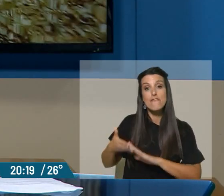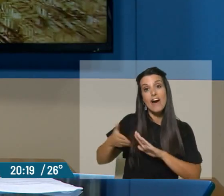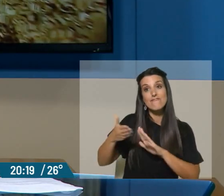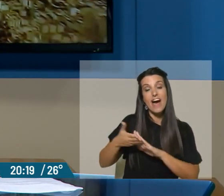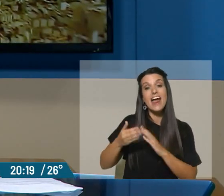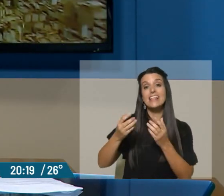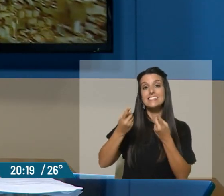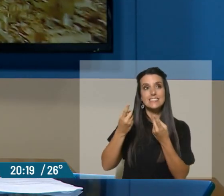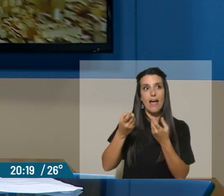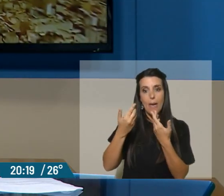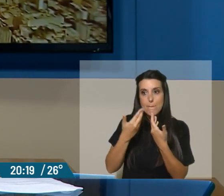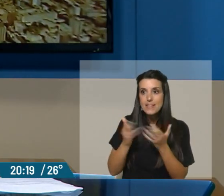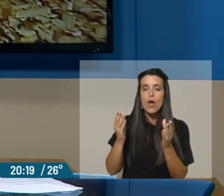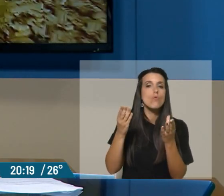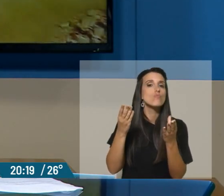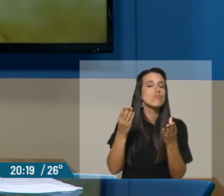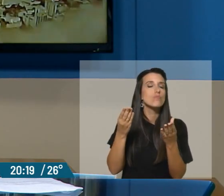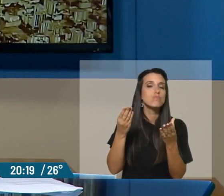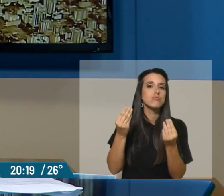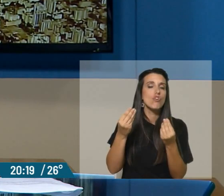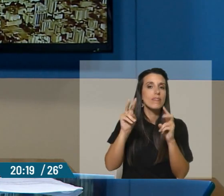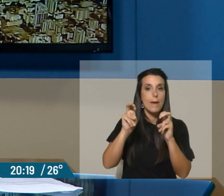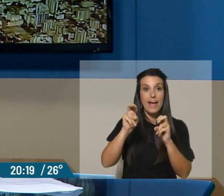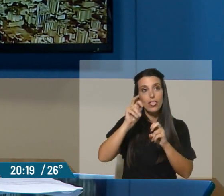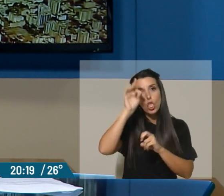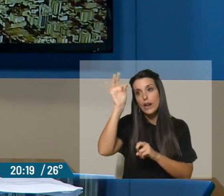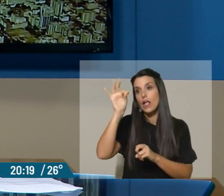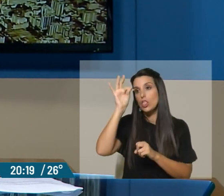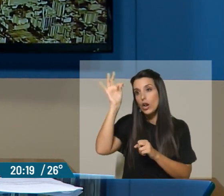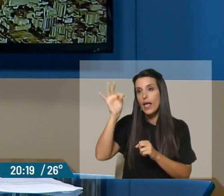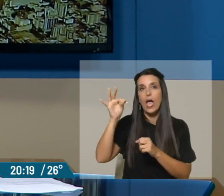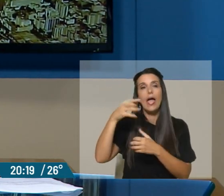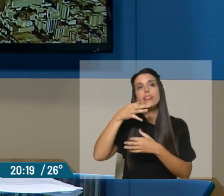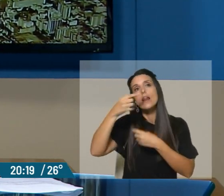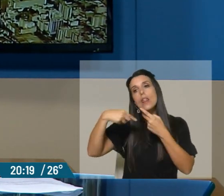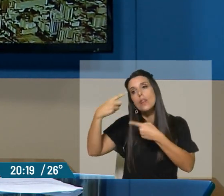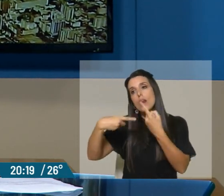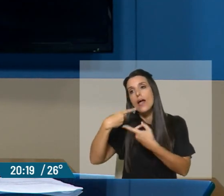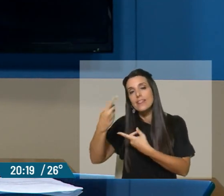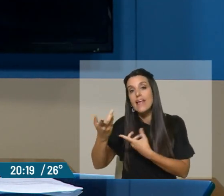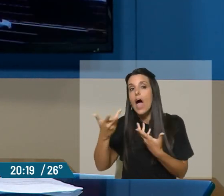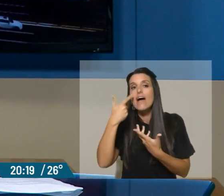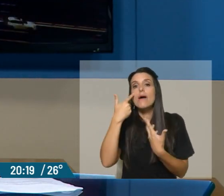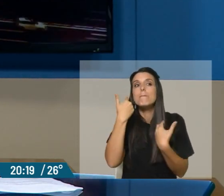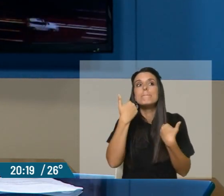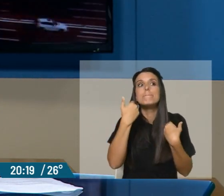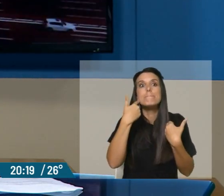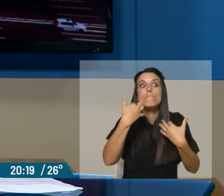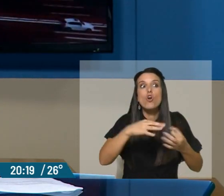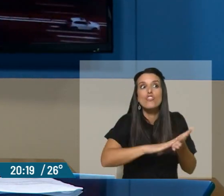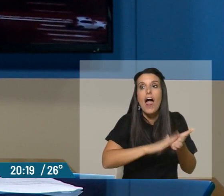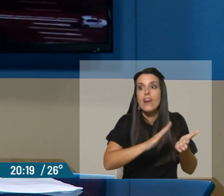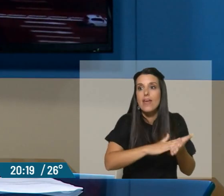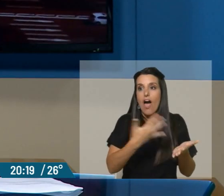que llevar a la práctica mucho de lo que en la teoría él defendió. Habrá que ver cómo le va, pero es muy